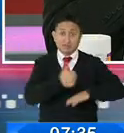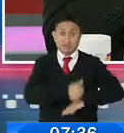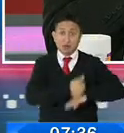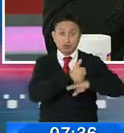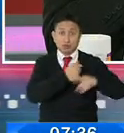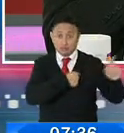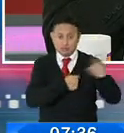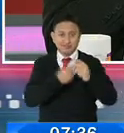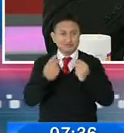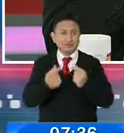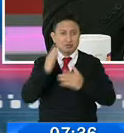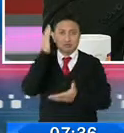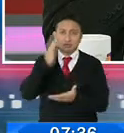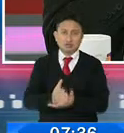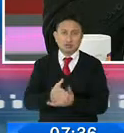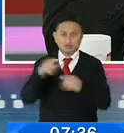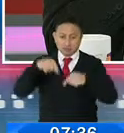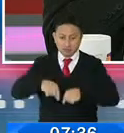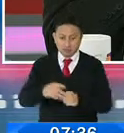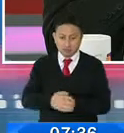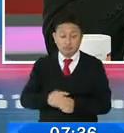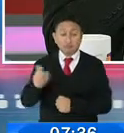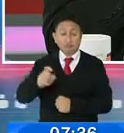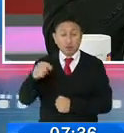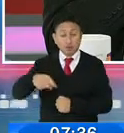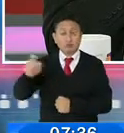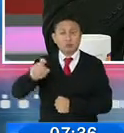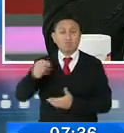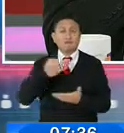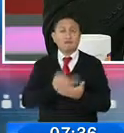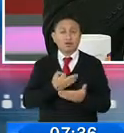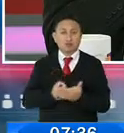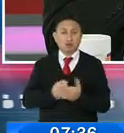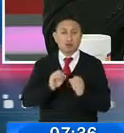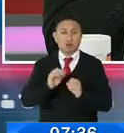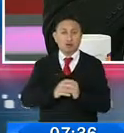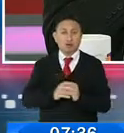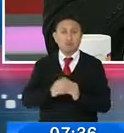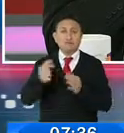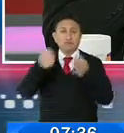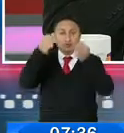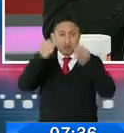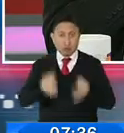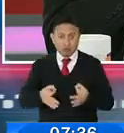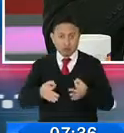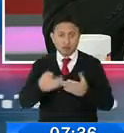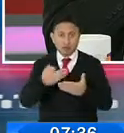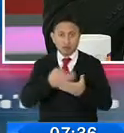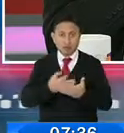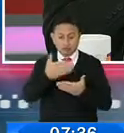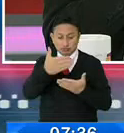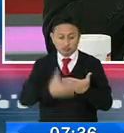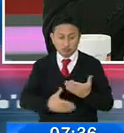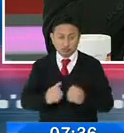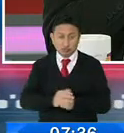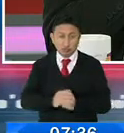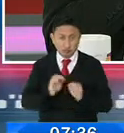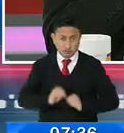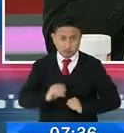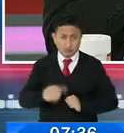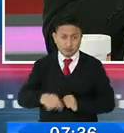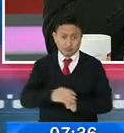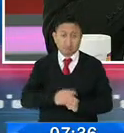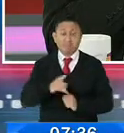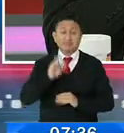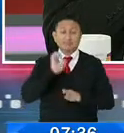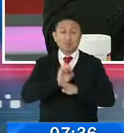de manera inmediata y generar esa emisión correcta, oportuna de la factura y de esa manera pues vamos haciéndole